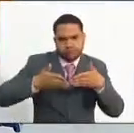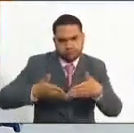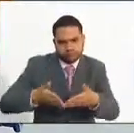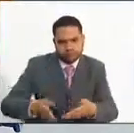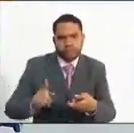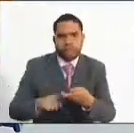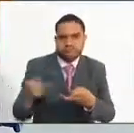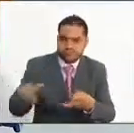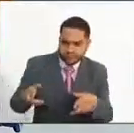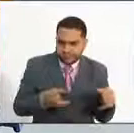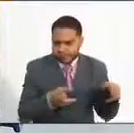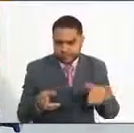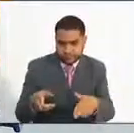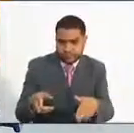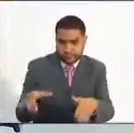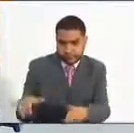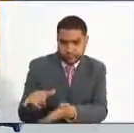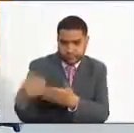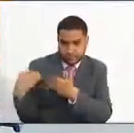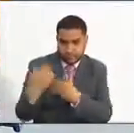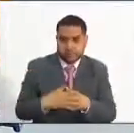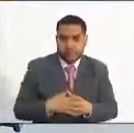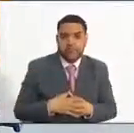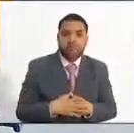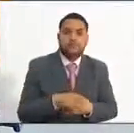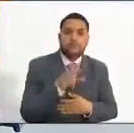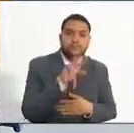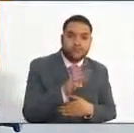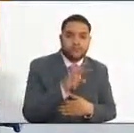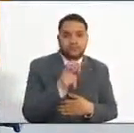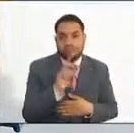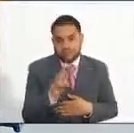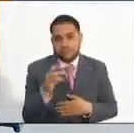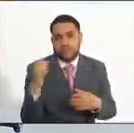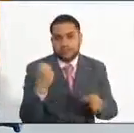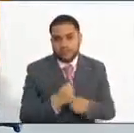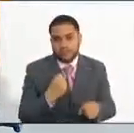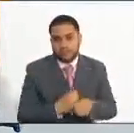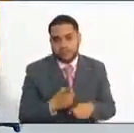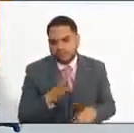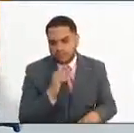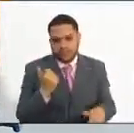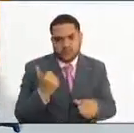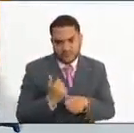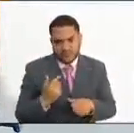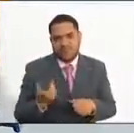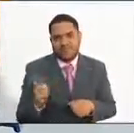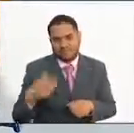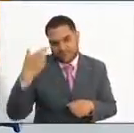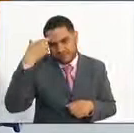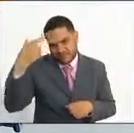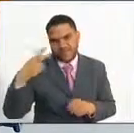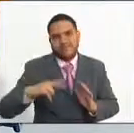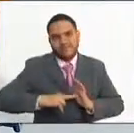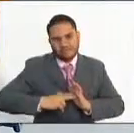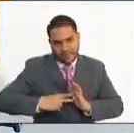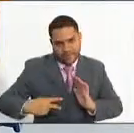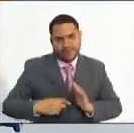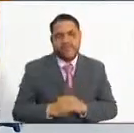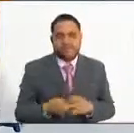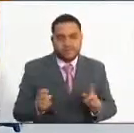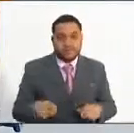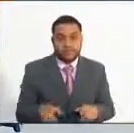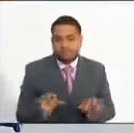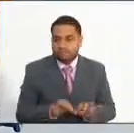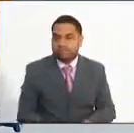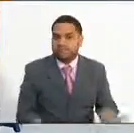303 empleos del nivel asesor, profesional, técnico y asistencial. Importantísimo recordar a los aspirantes que